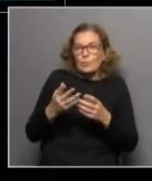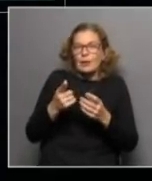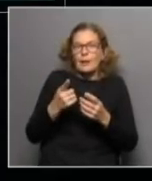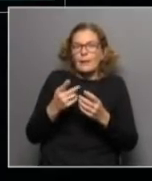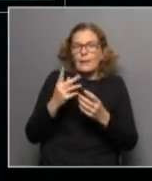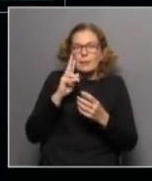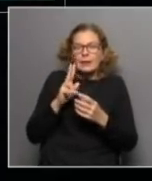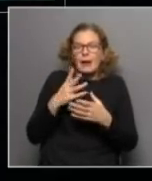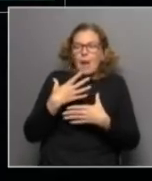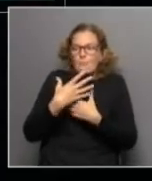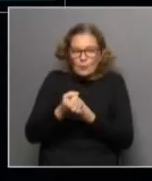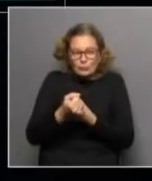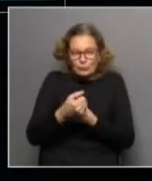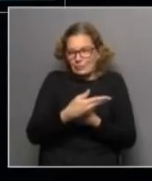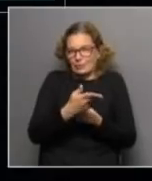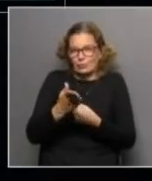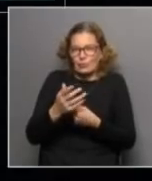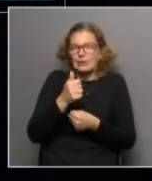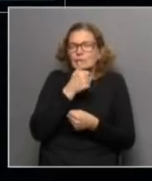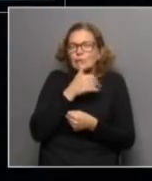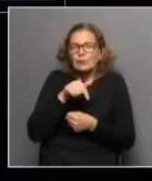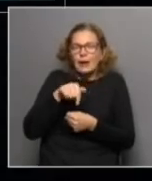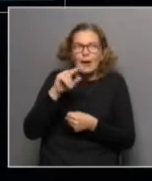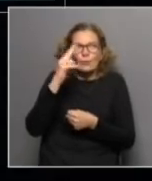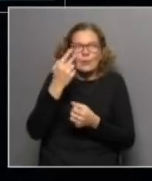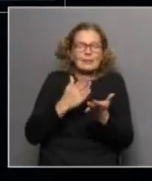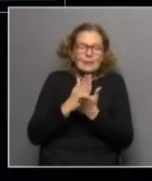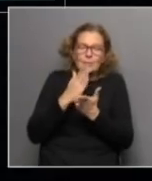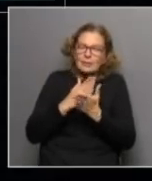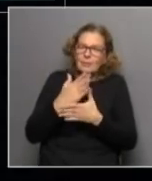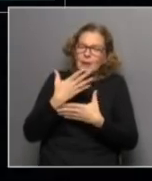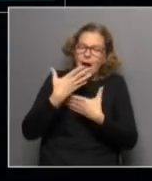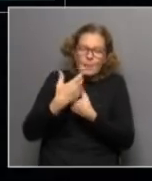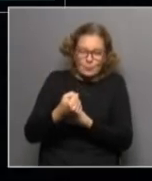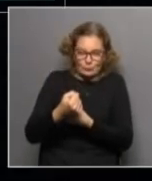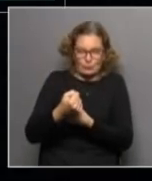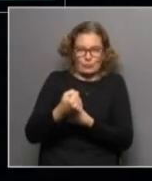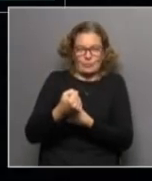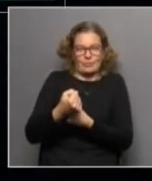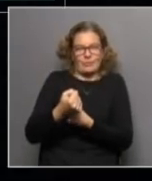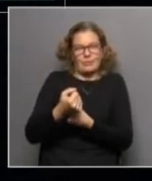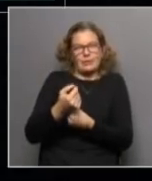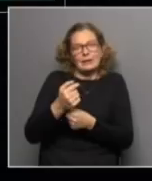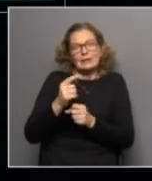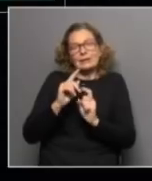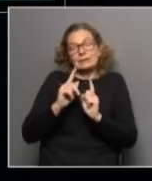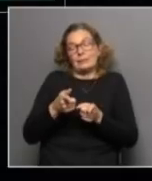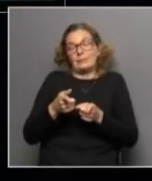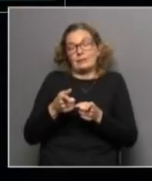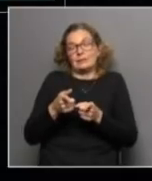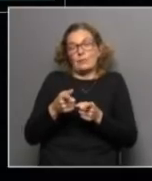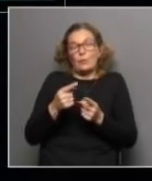de solidaridad que históricamente en Uruguay han estado presentes pero que también podemos tener el